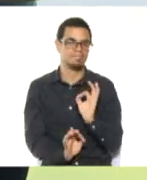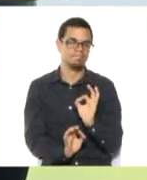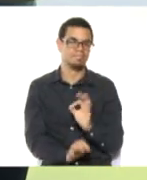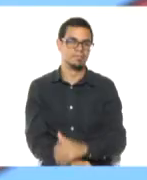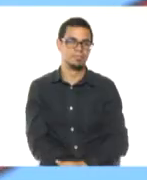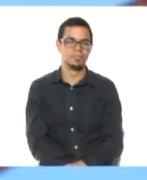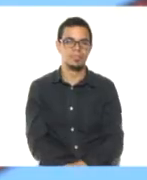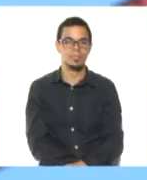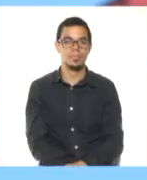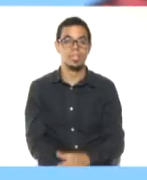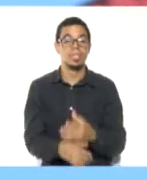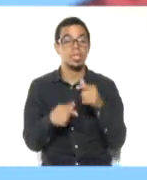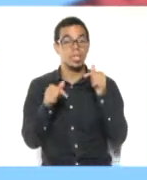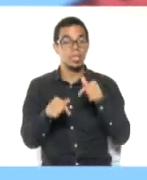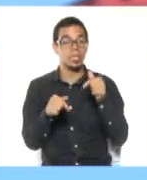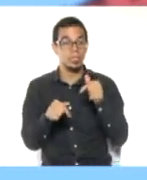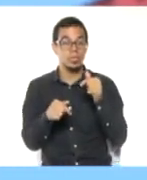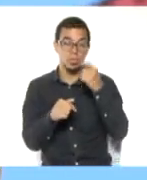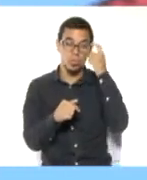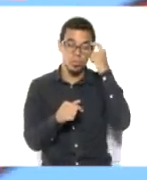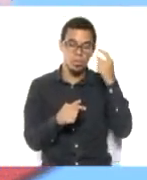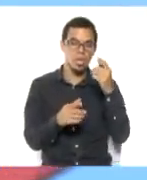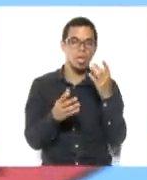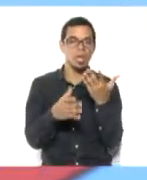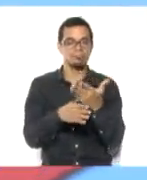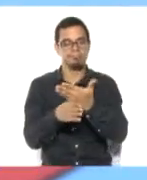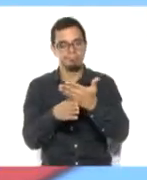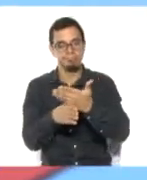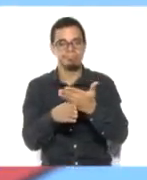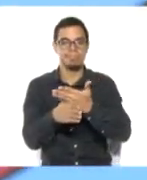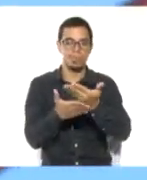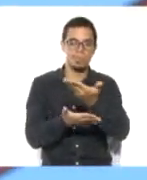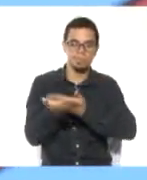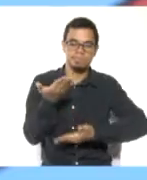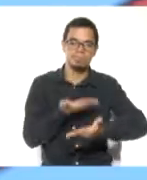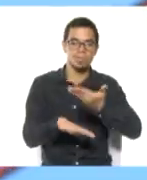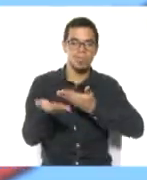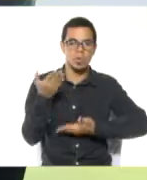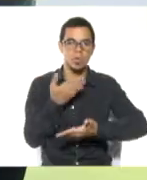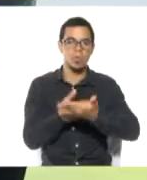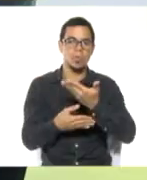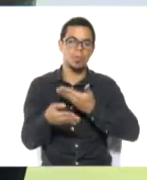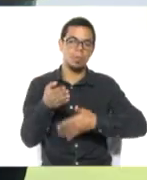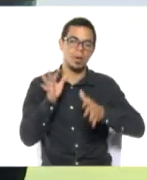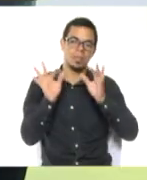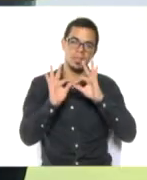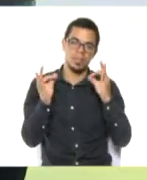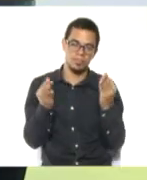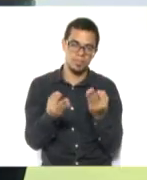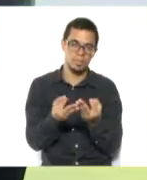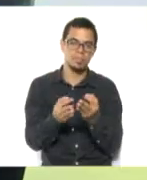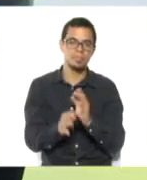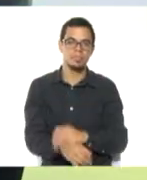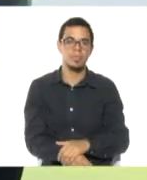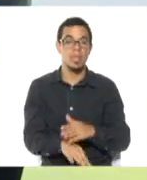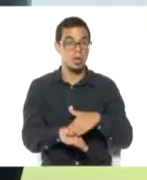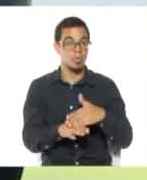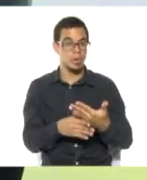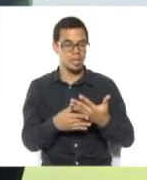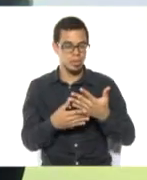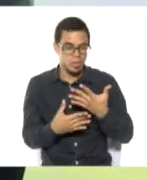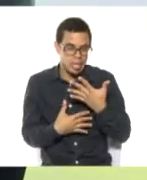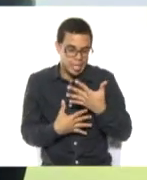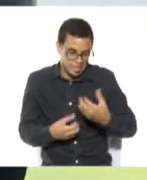familia. Y no necesariamente tiene que ser algo muy costoso, algo muy valioso, sino lo valioso va a ser que fue